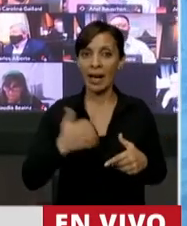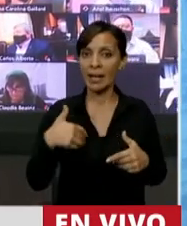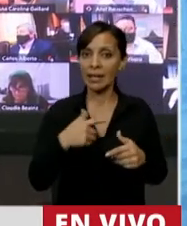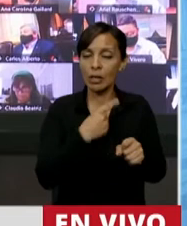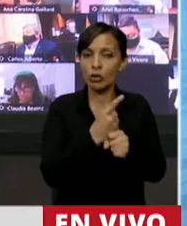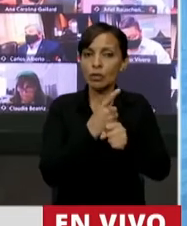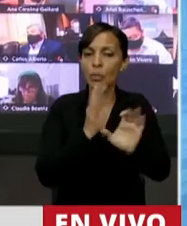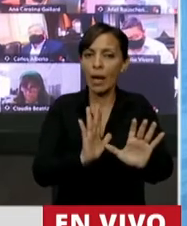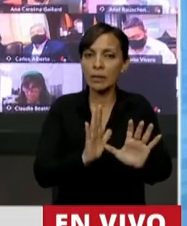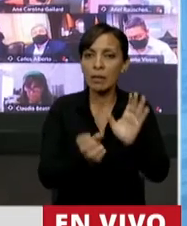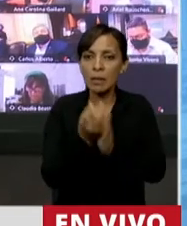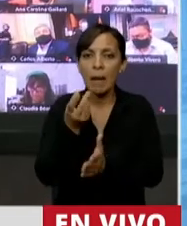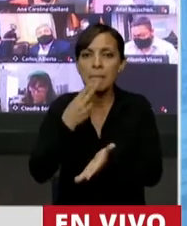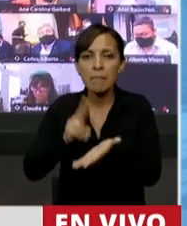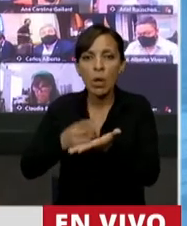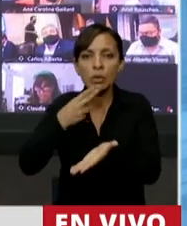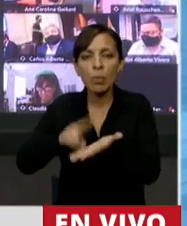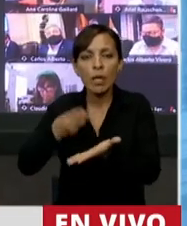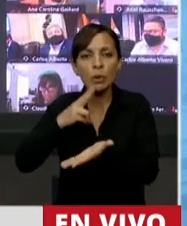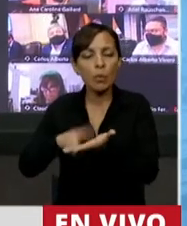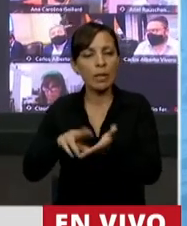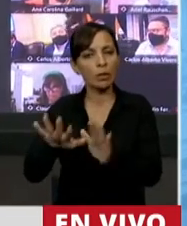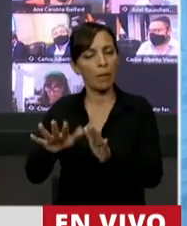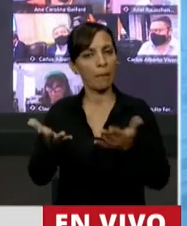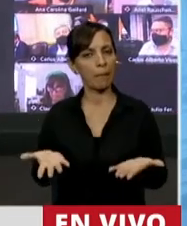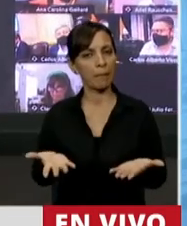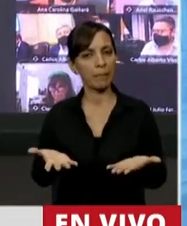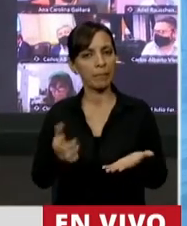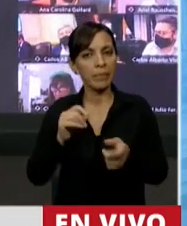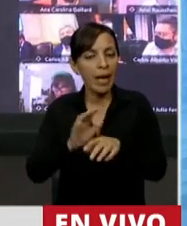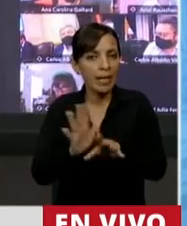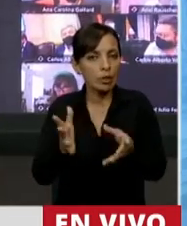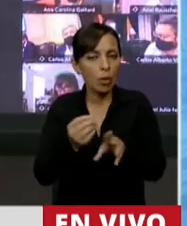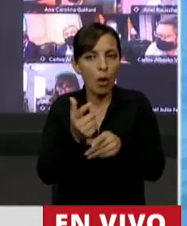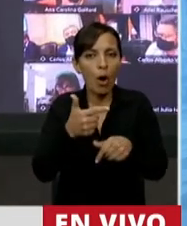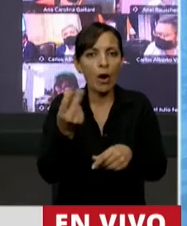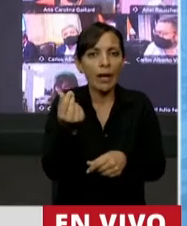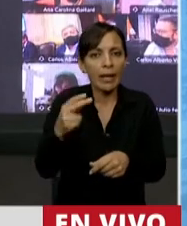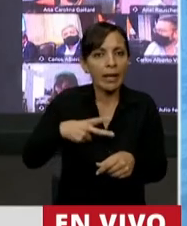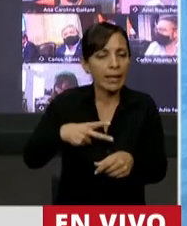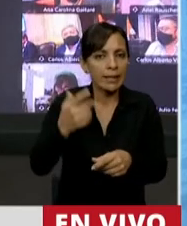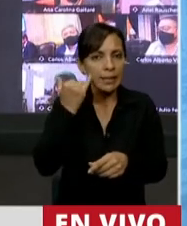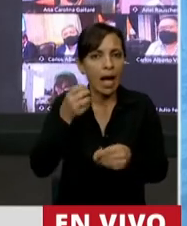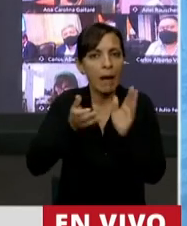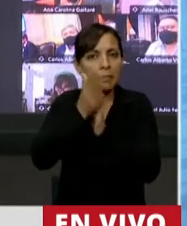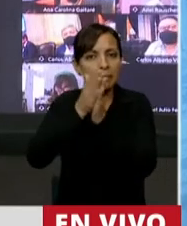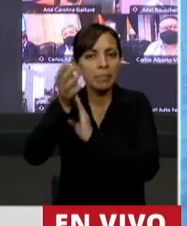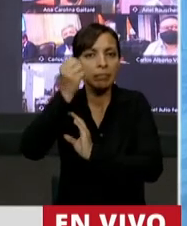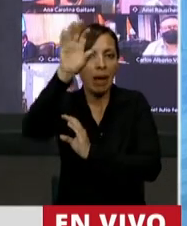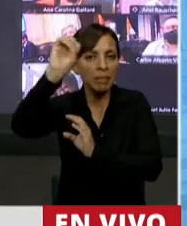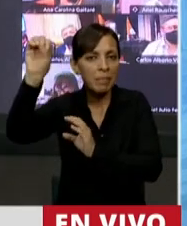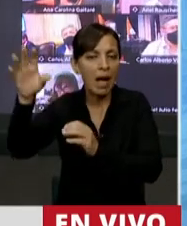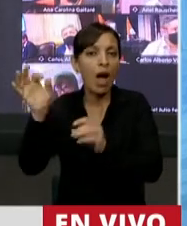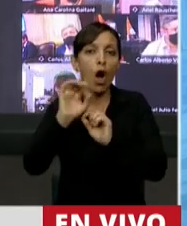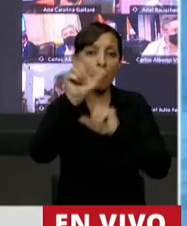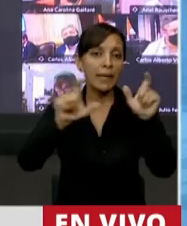para seguir creando impuestos. Eso ahuyenta la riqueza y ya lo estamos viendo con los miles de argentinos que se